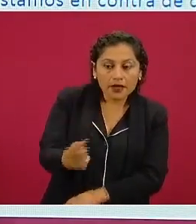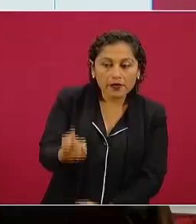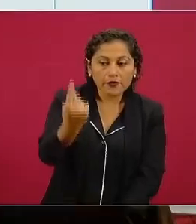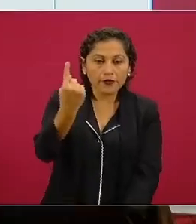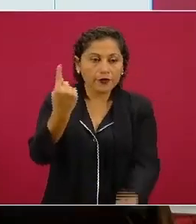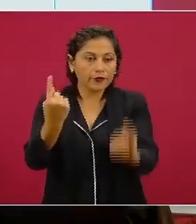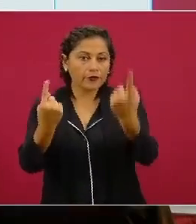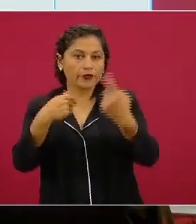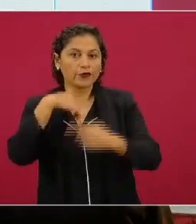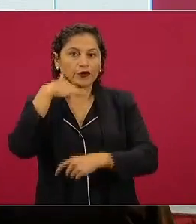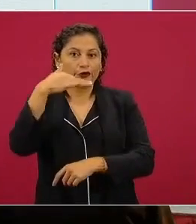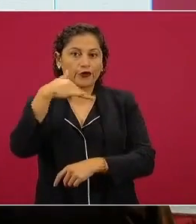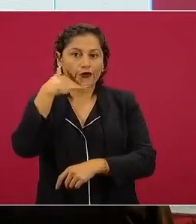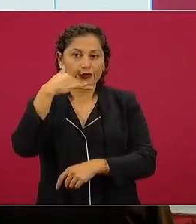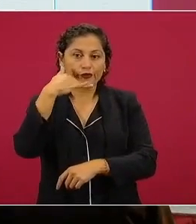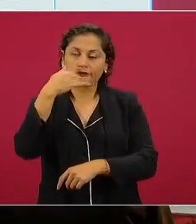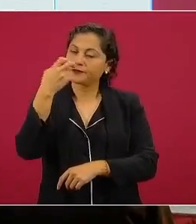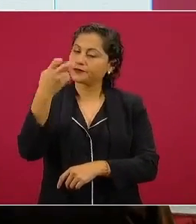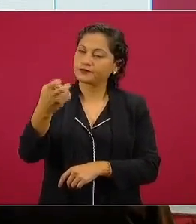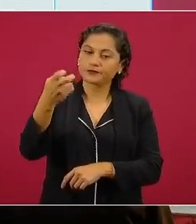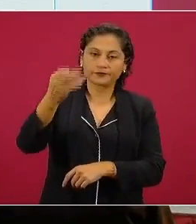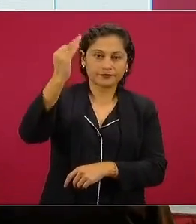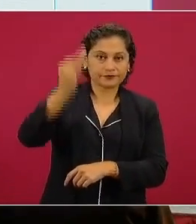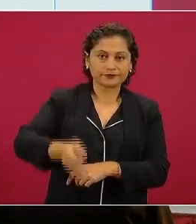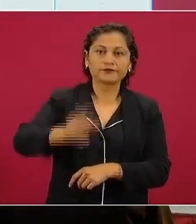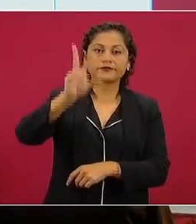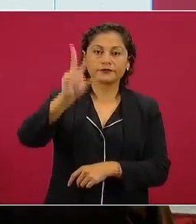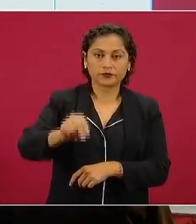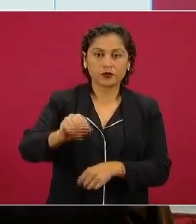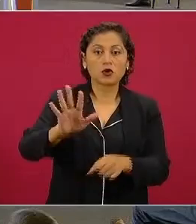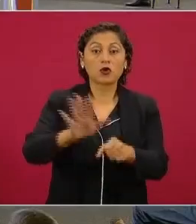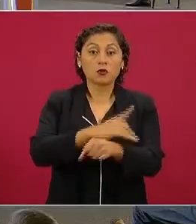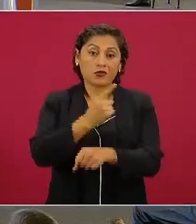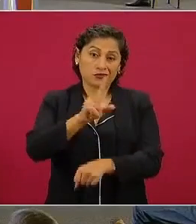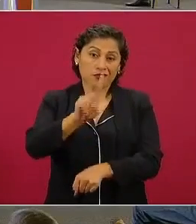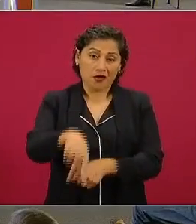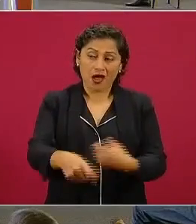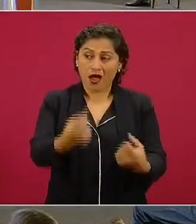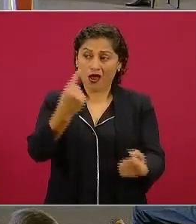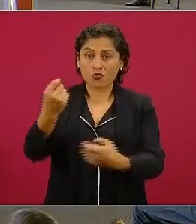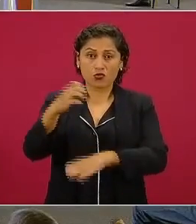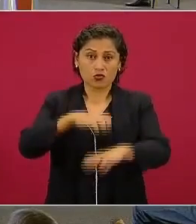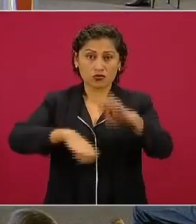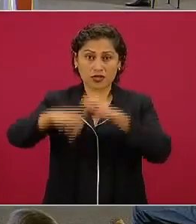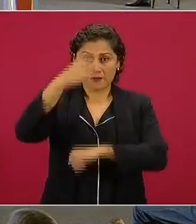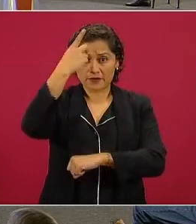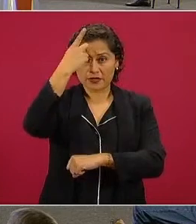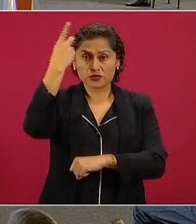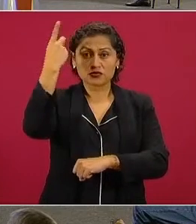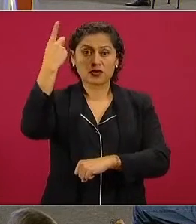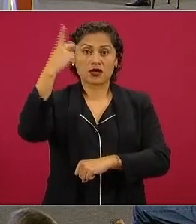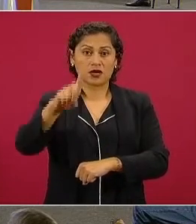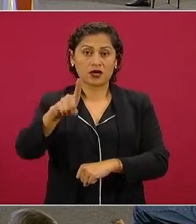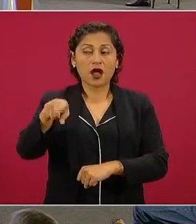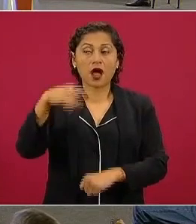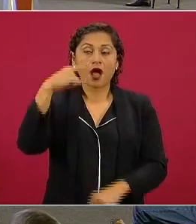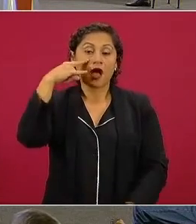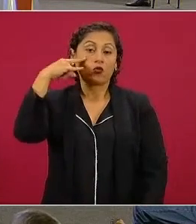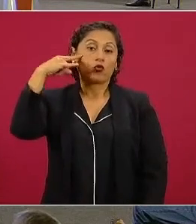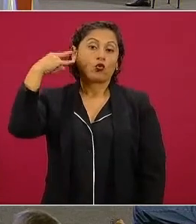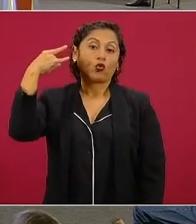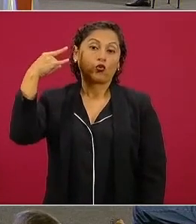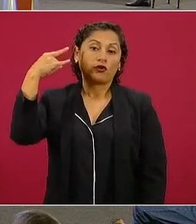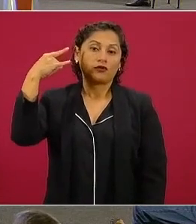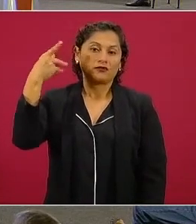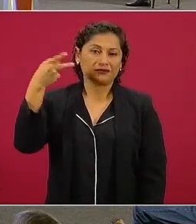porque se sienten algunos empresarios y no lo son son traficantes de influencia o